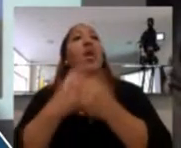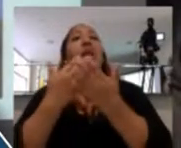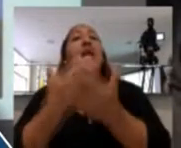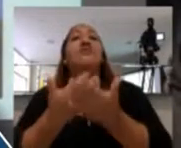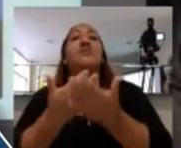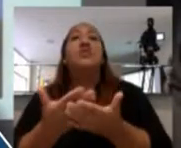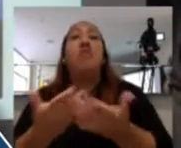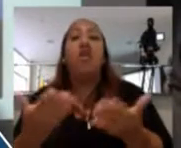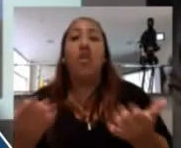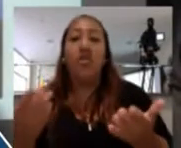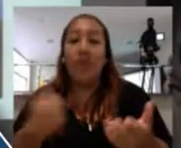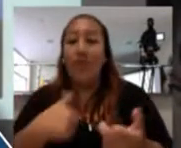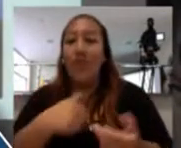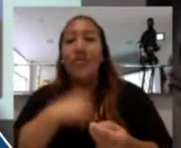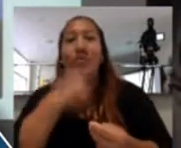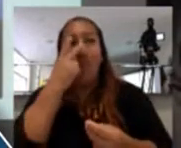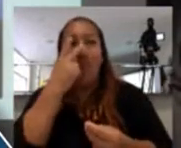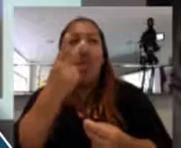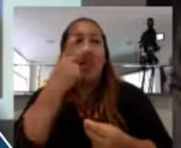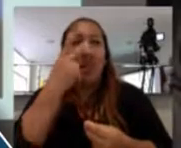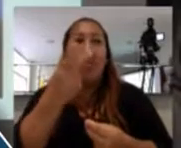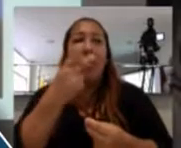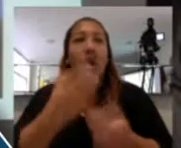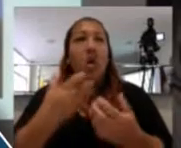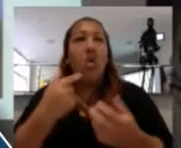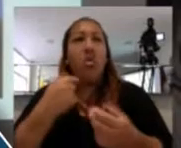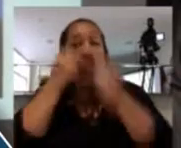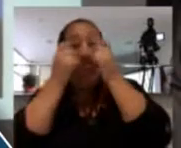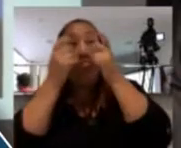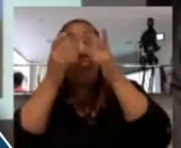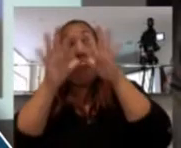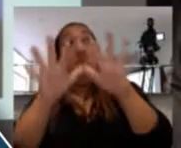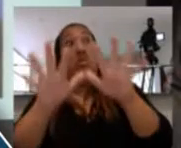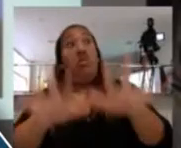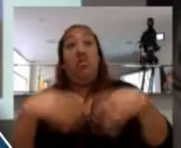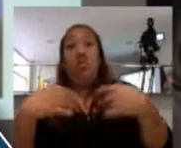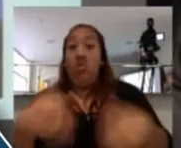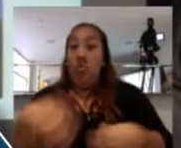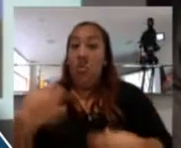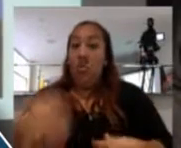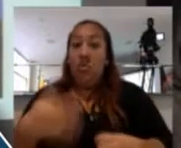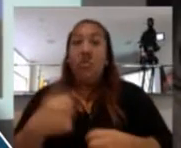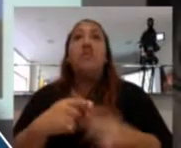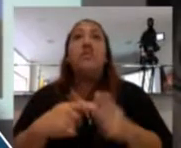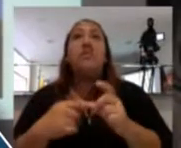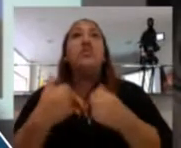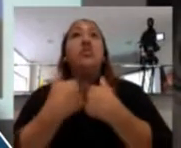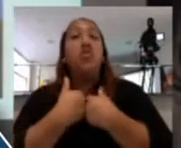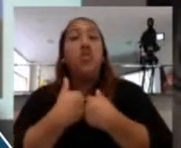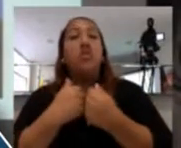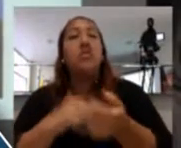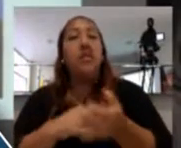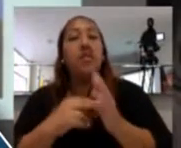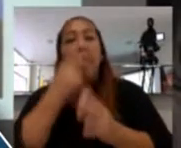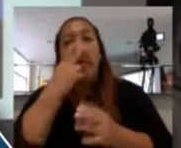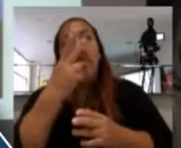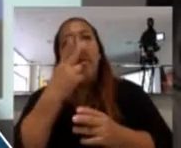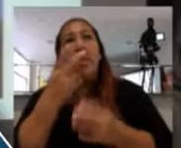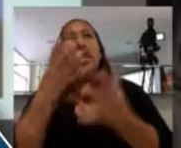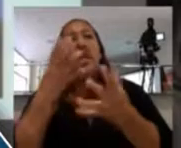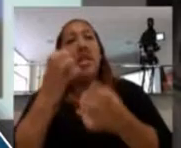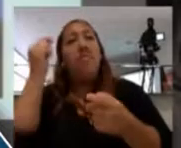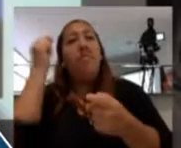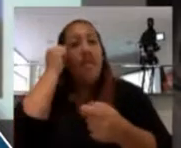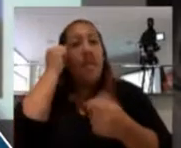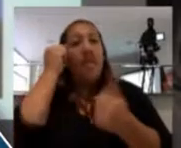cosas que estuvimos viendo, una de las cosas que más me impresionó, sin duda, y que es la consecuencia de pensar